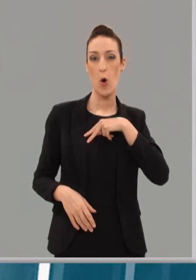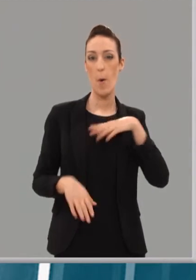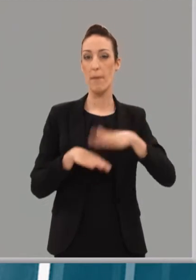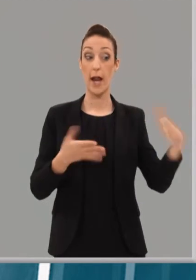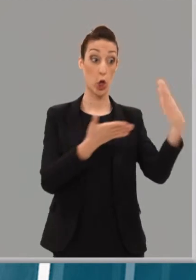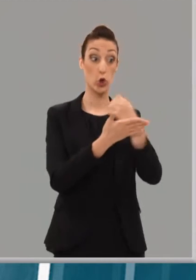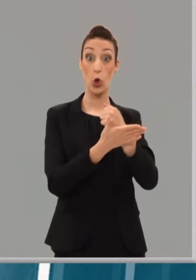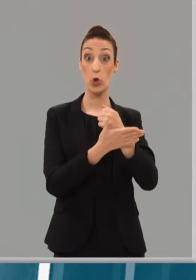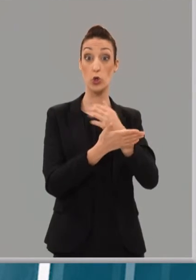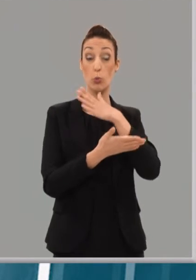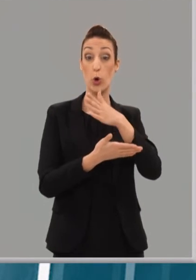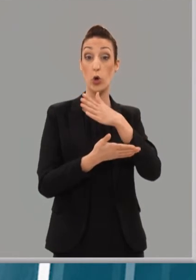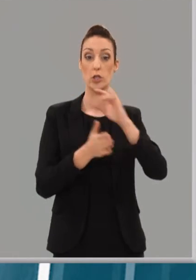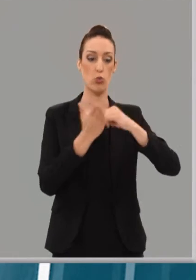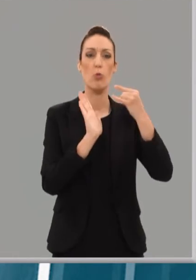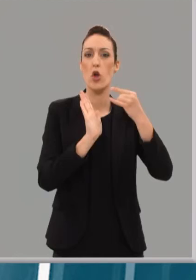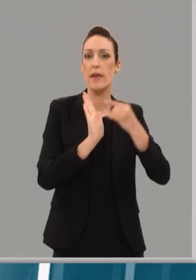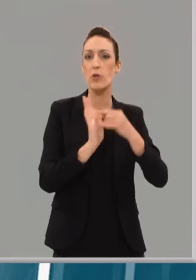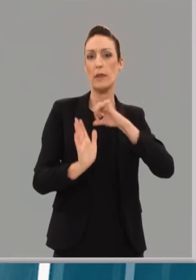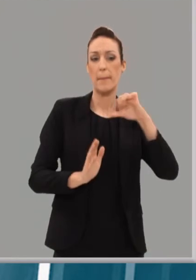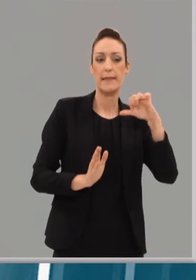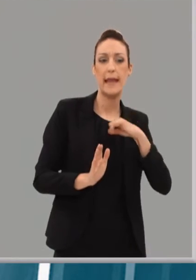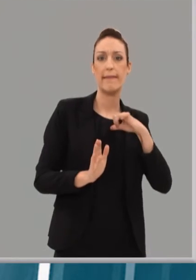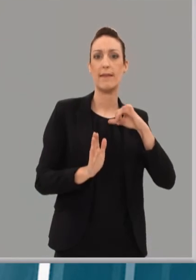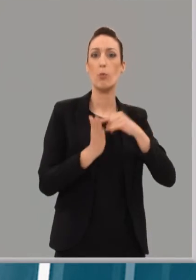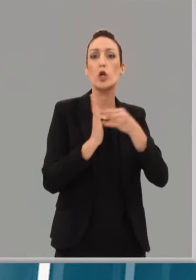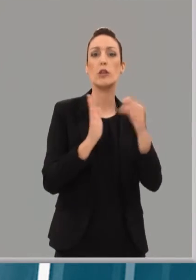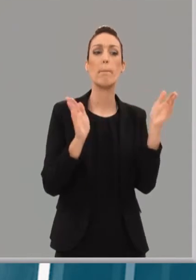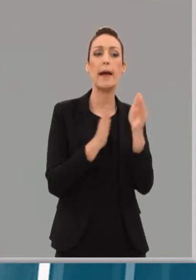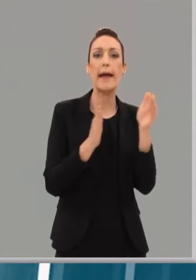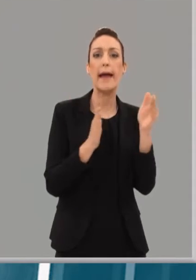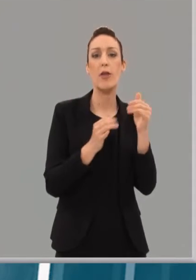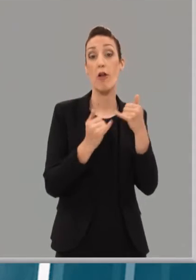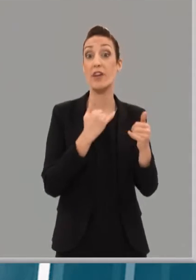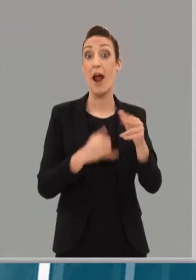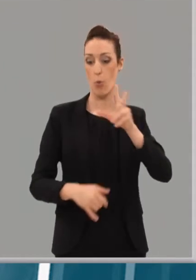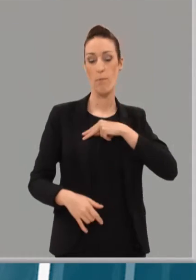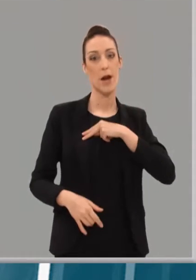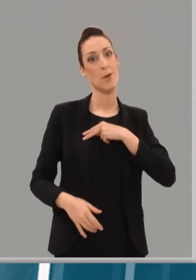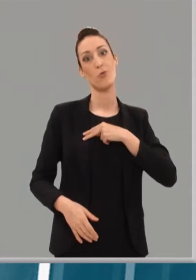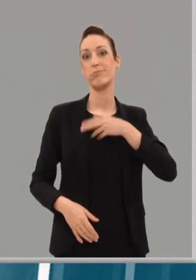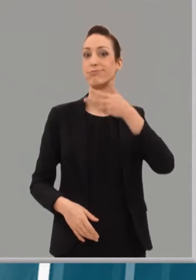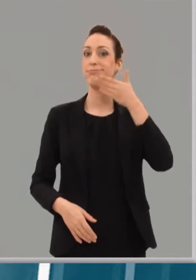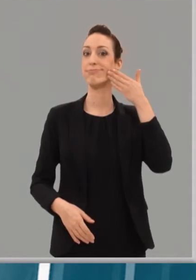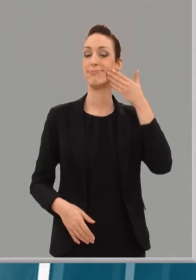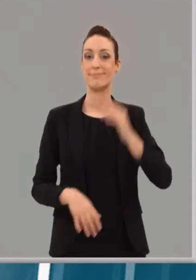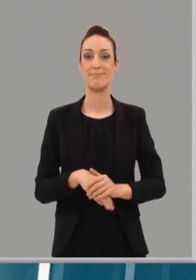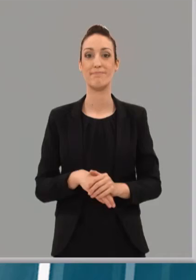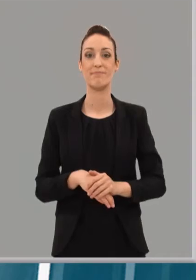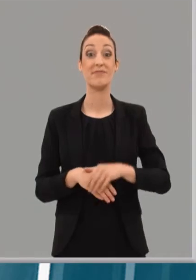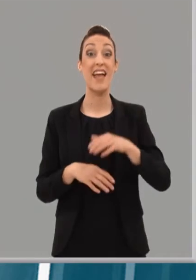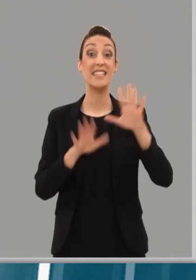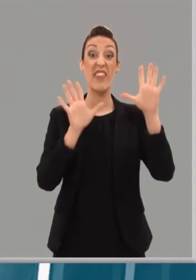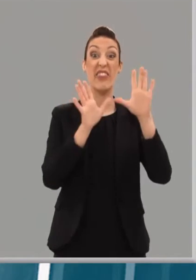actual para un proyecto independiente, pequeño y tal, es un gran premio. Casi 30.000 personas han respaldado Actual este